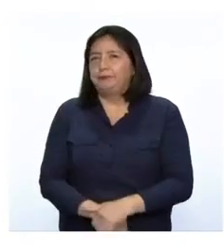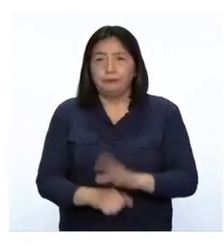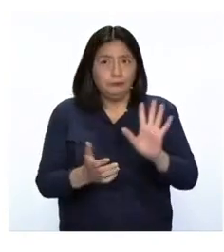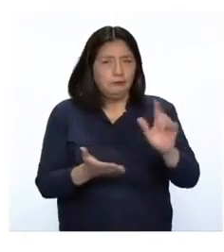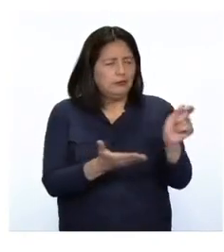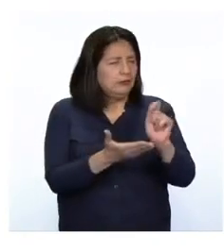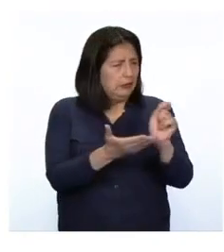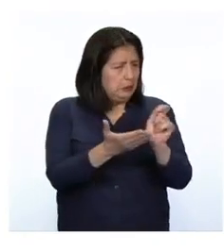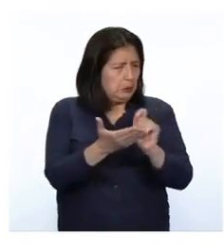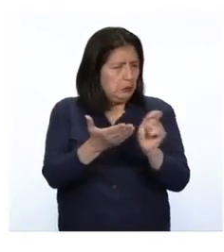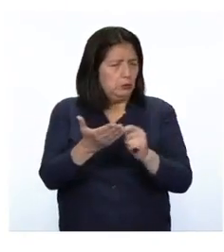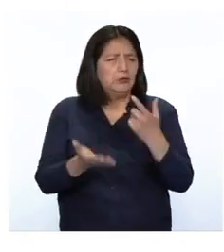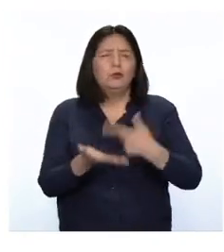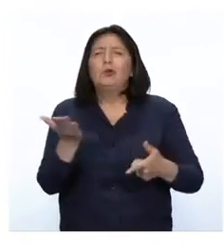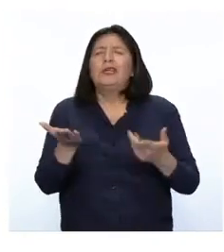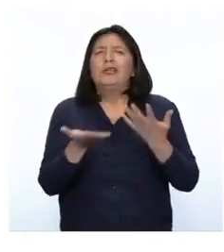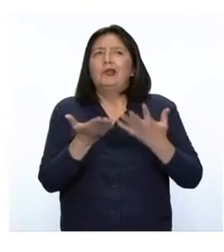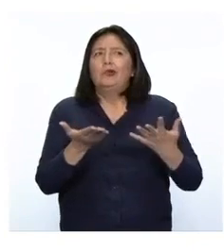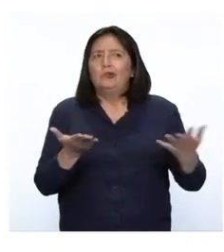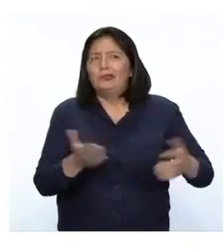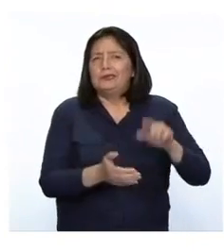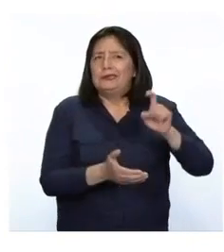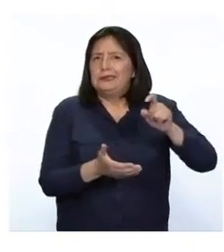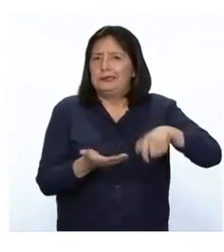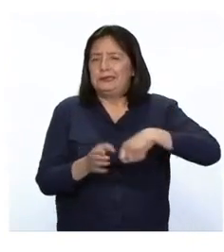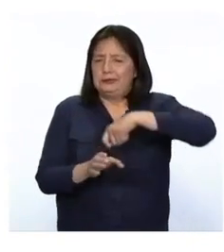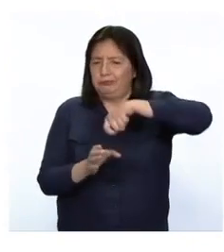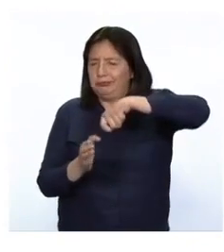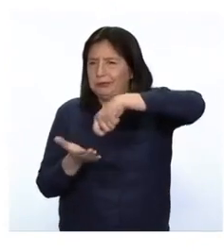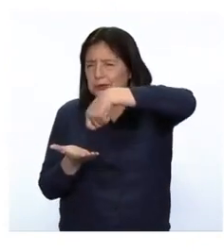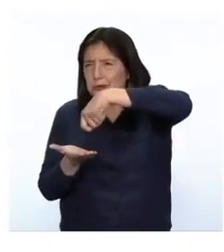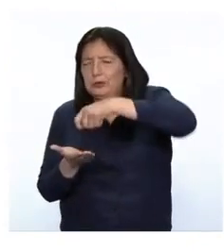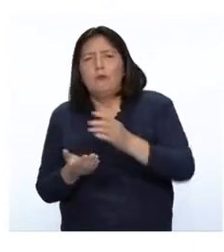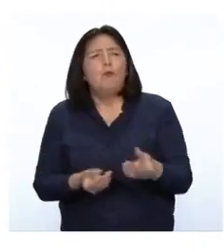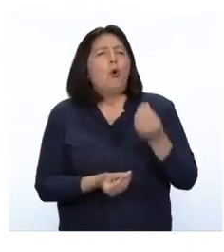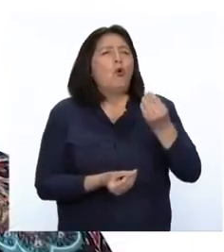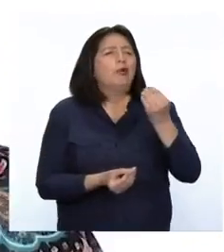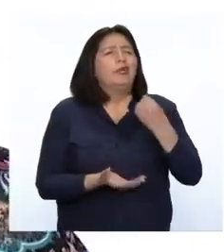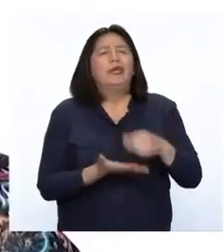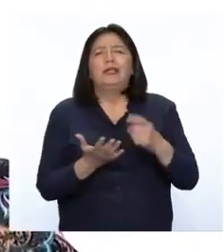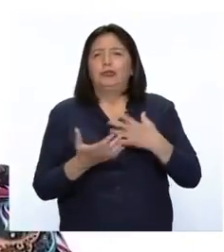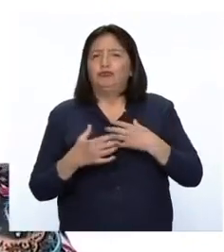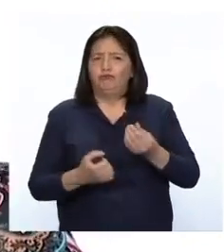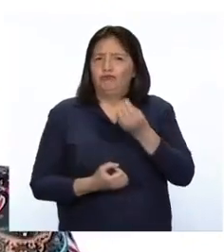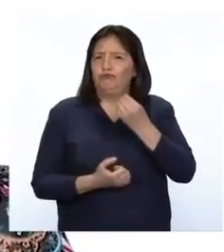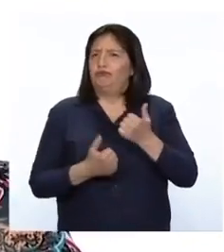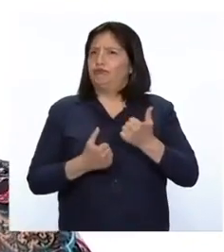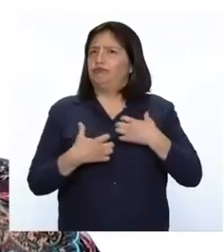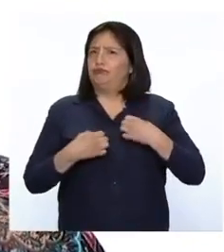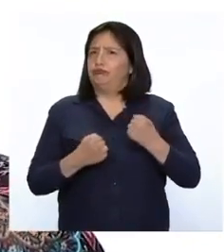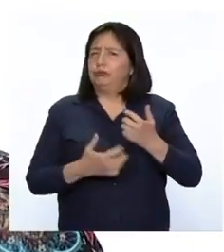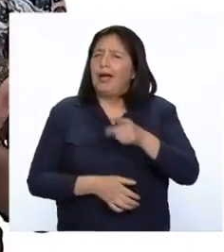Anota cuáles son los ingredientes e identifica por qué son nutritivos. Recuerda también lo importante de